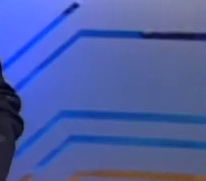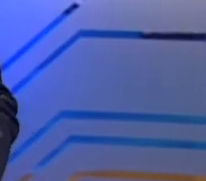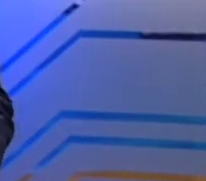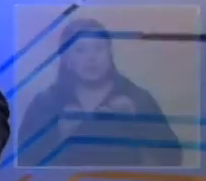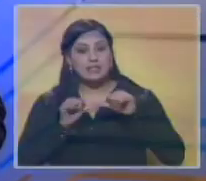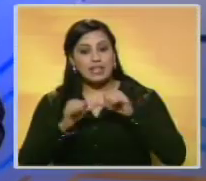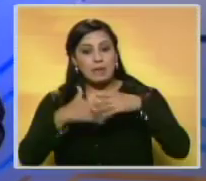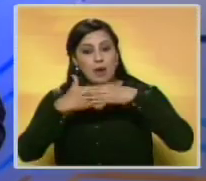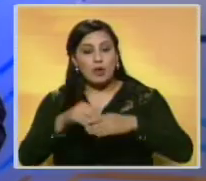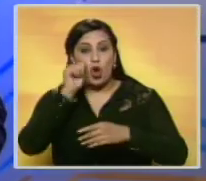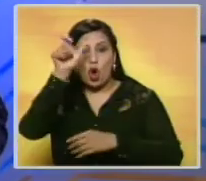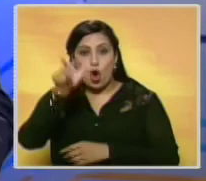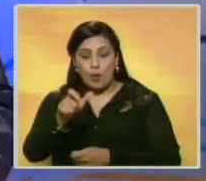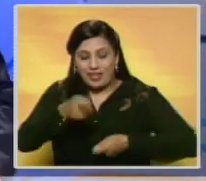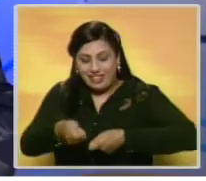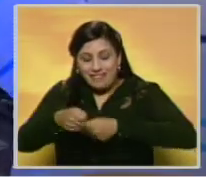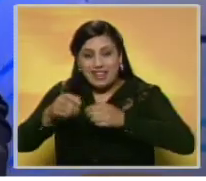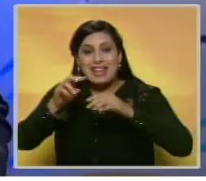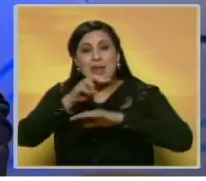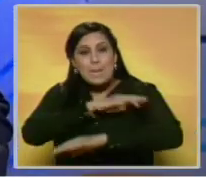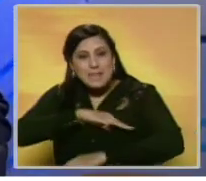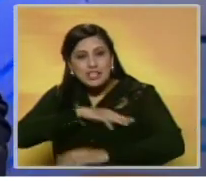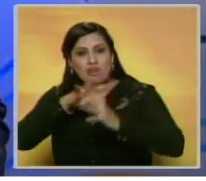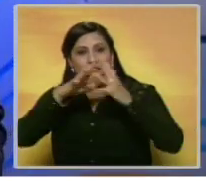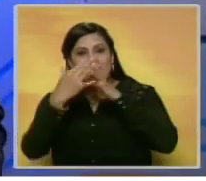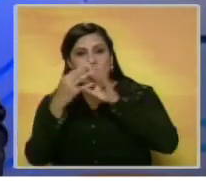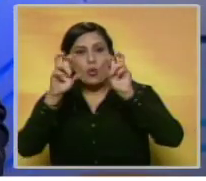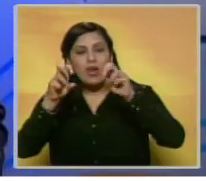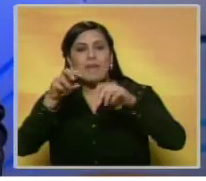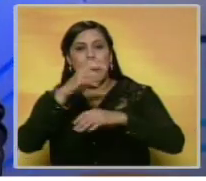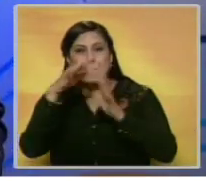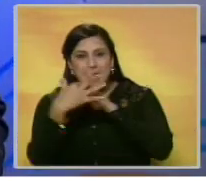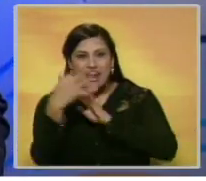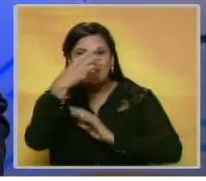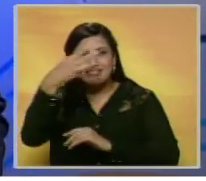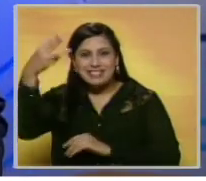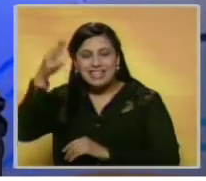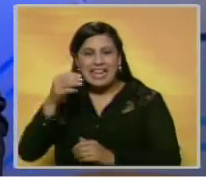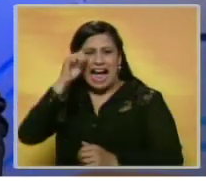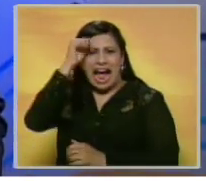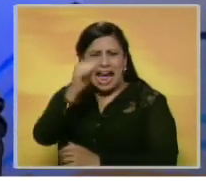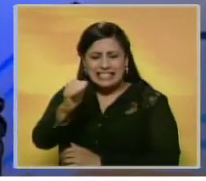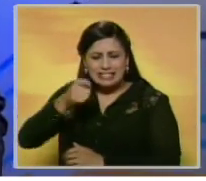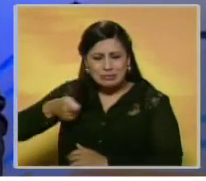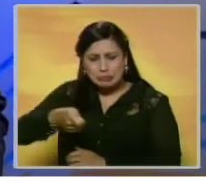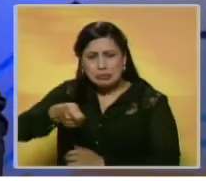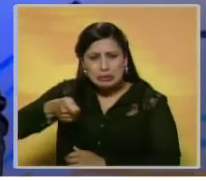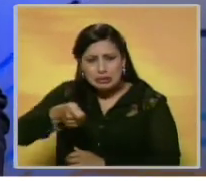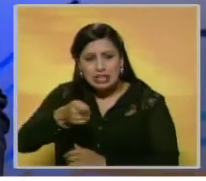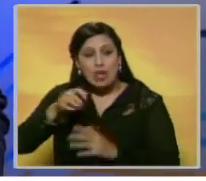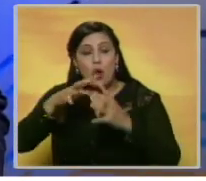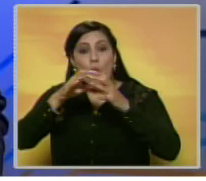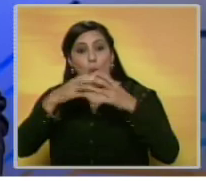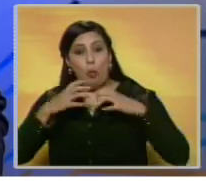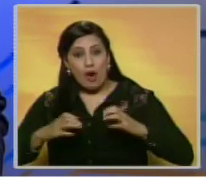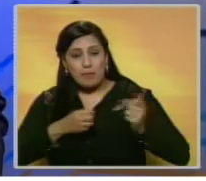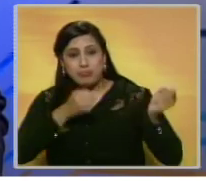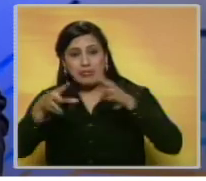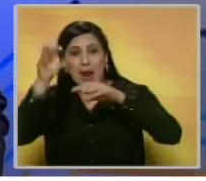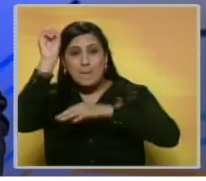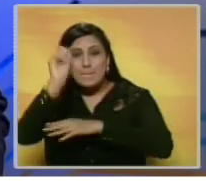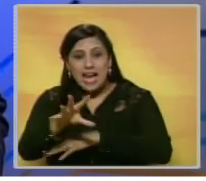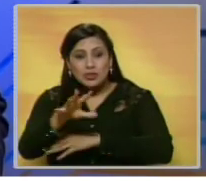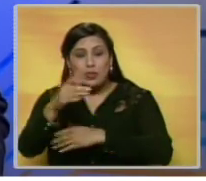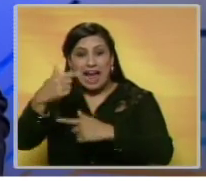Seguimos amigos, un obrero de la misión Barrio Nuevo, Barrio Tricolor, fue asesinado a puñaladas y su cuerpo fue lanzado a un contenedor de